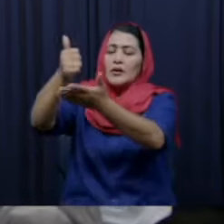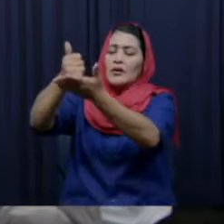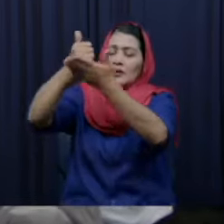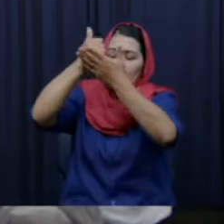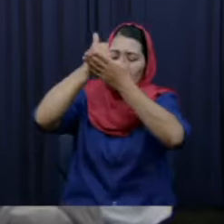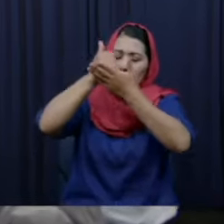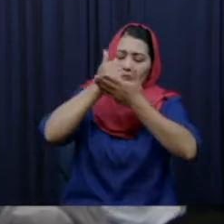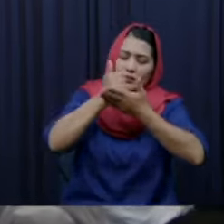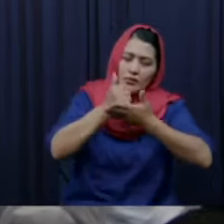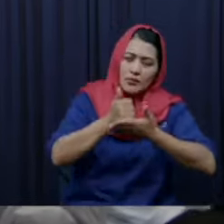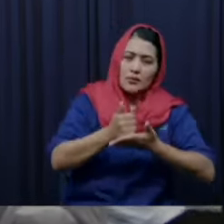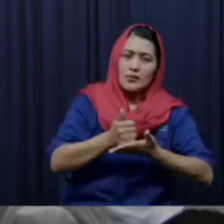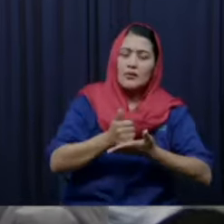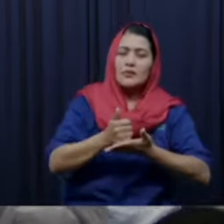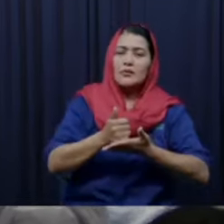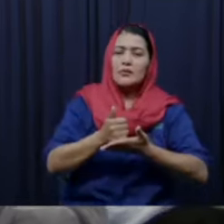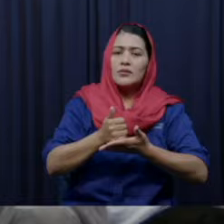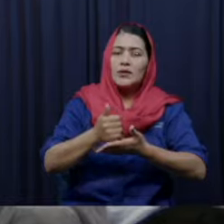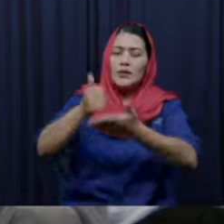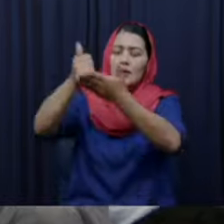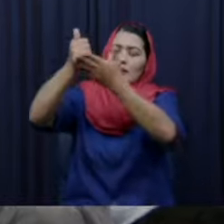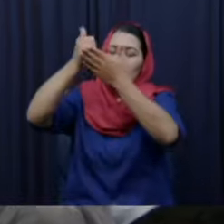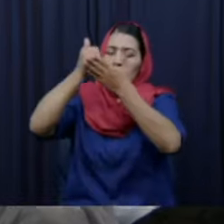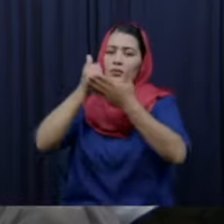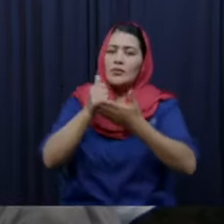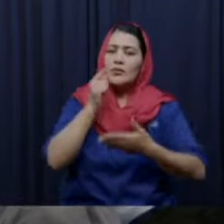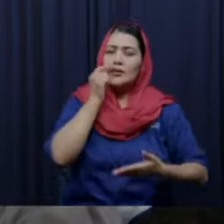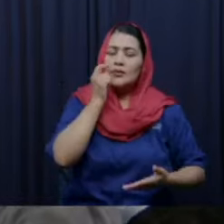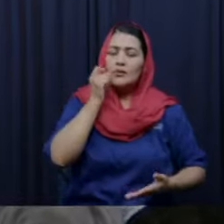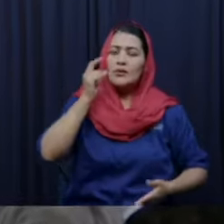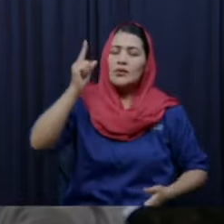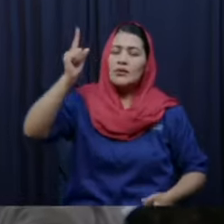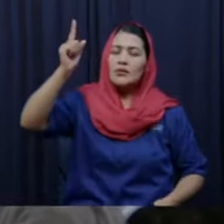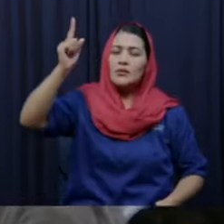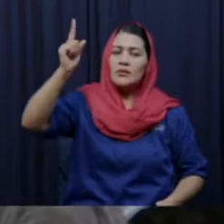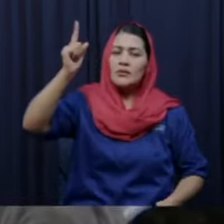hazlo hazlo Señor bendito